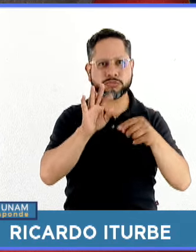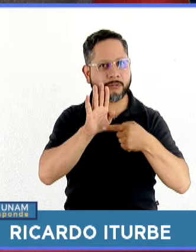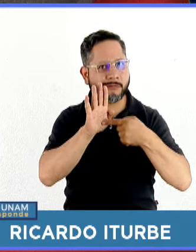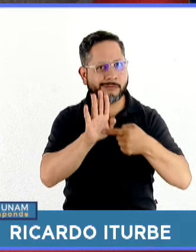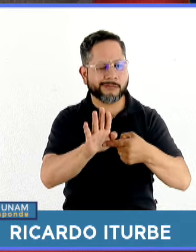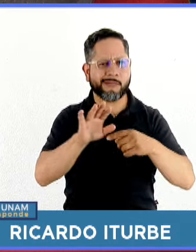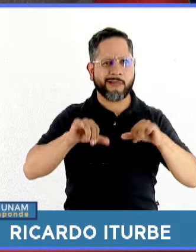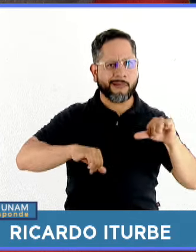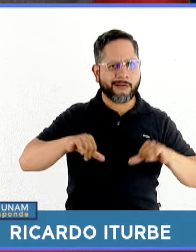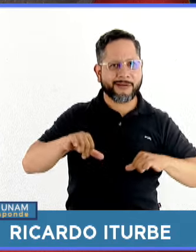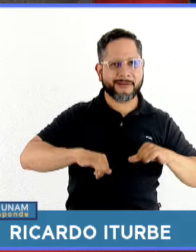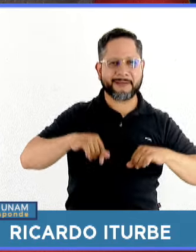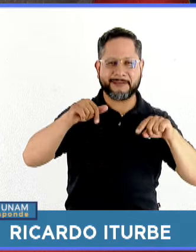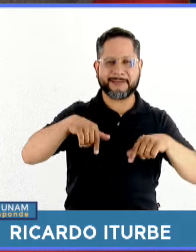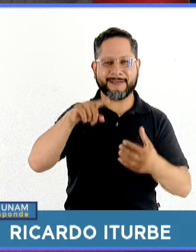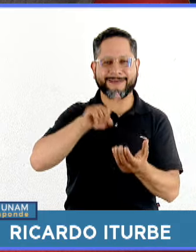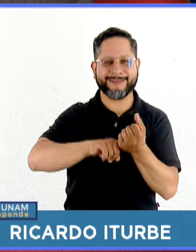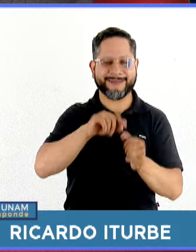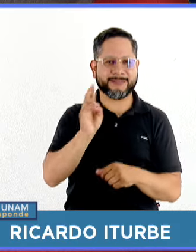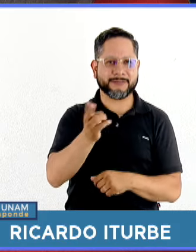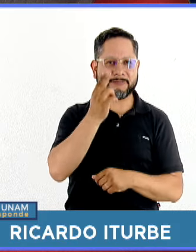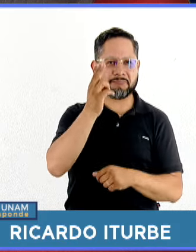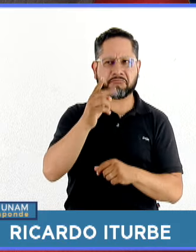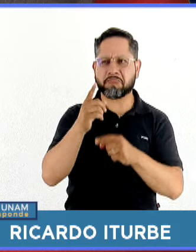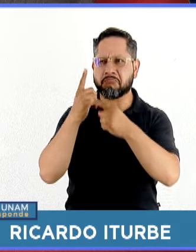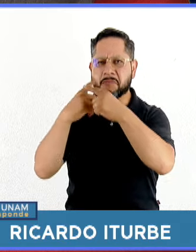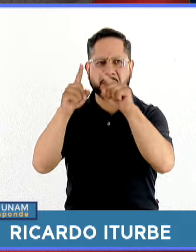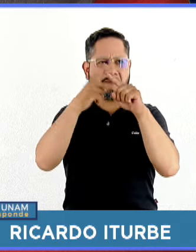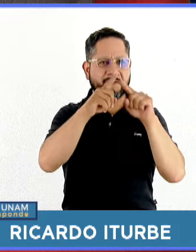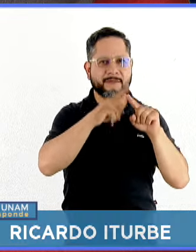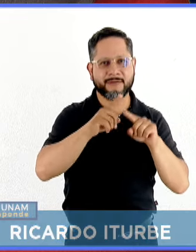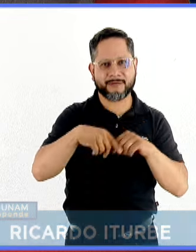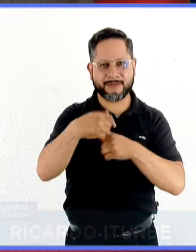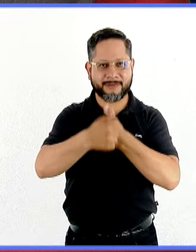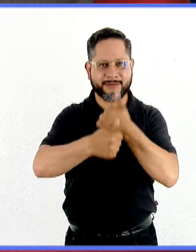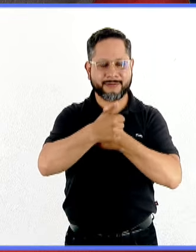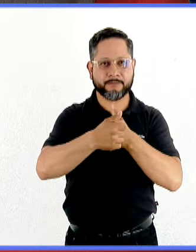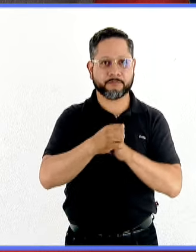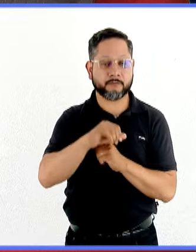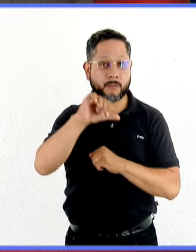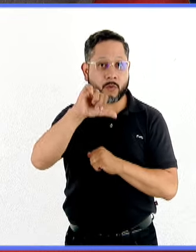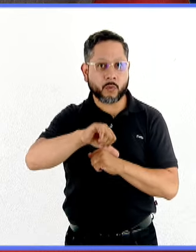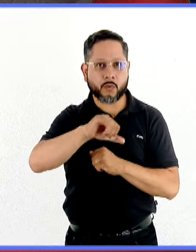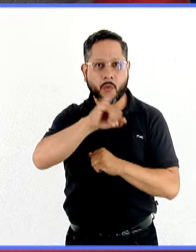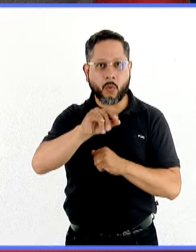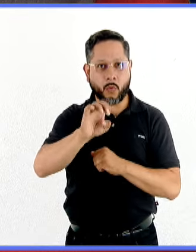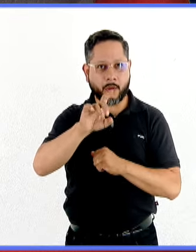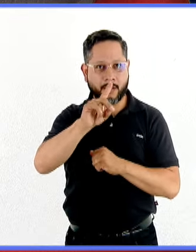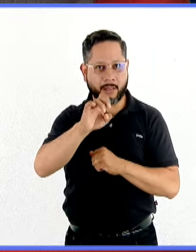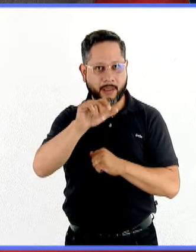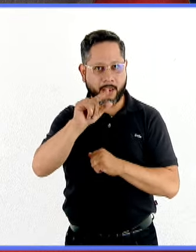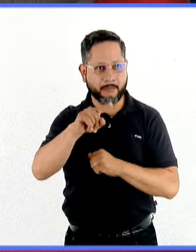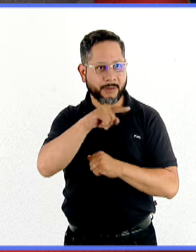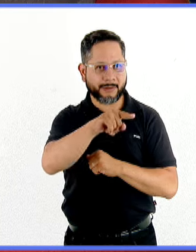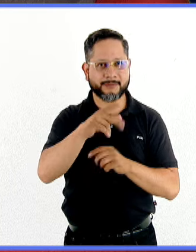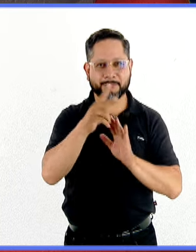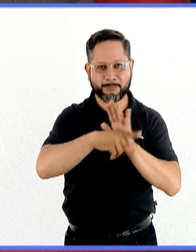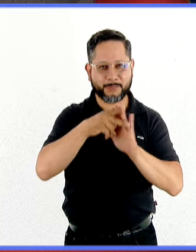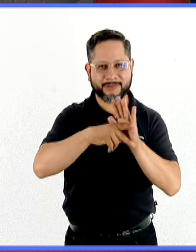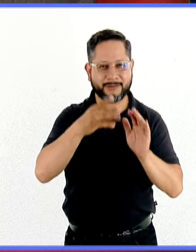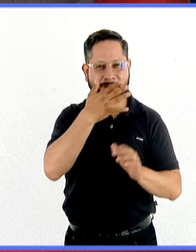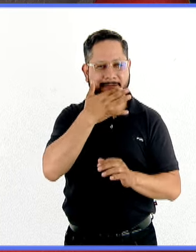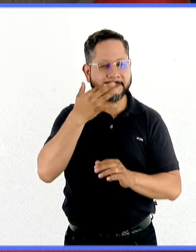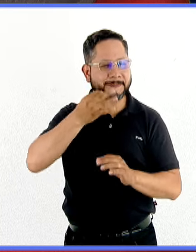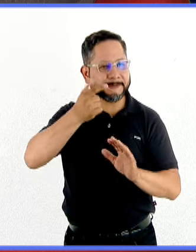actividades que generan nuestra casa de estudios desde muy distintas disciplinas. Hoy tenemos a Joel de Alba en A la Conquista del Sabor, además